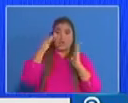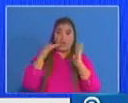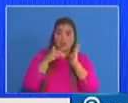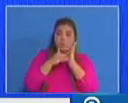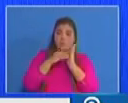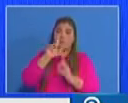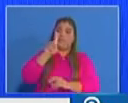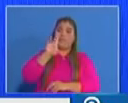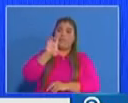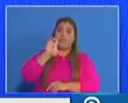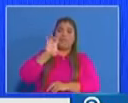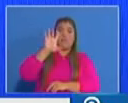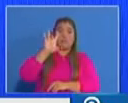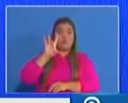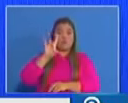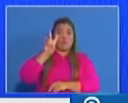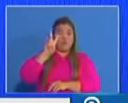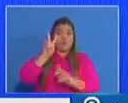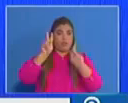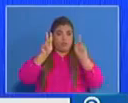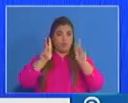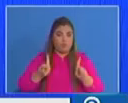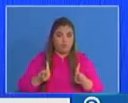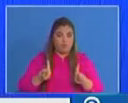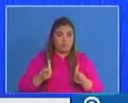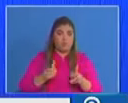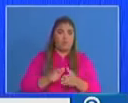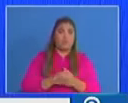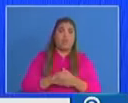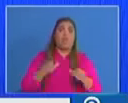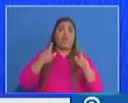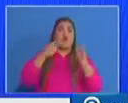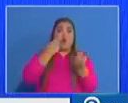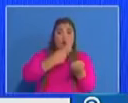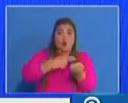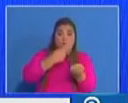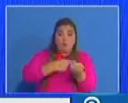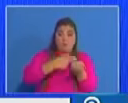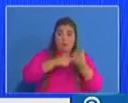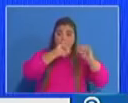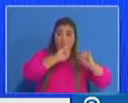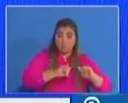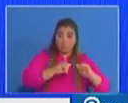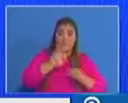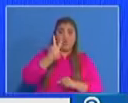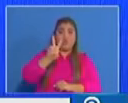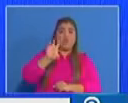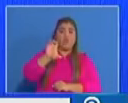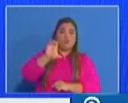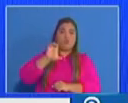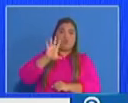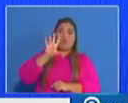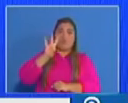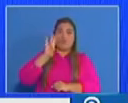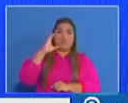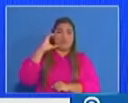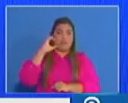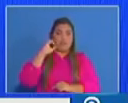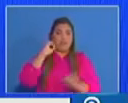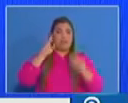y también tenemos en este momento hospitalizados en sala 270 personas.